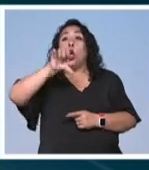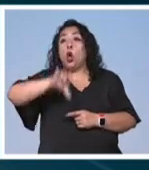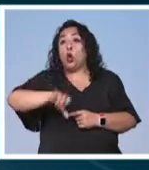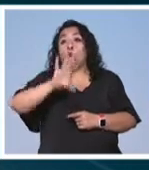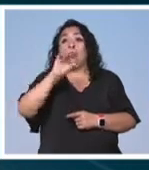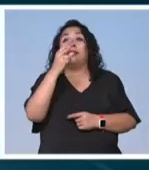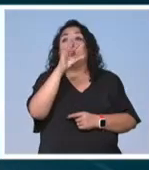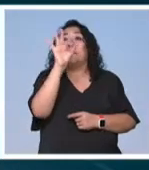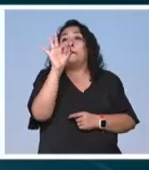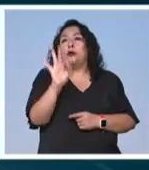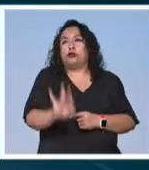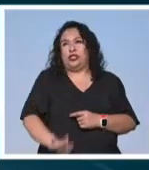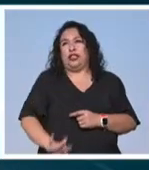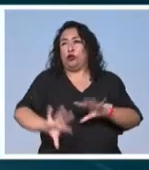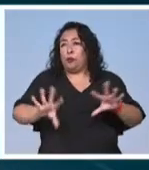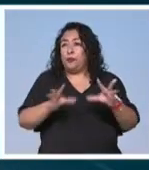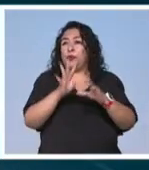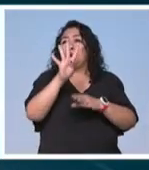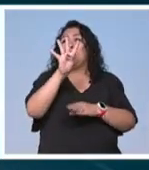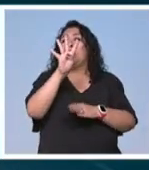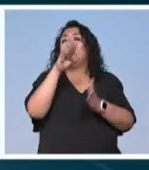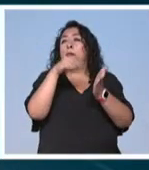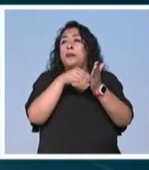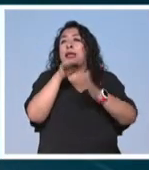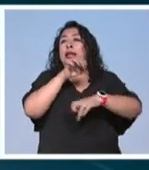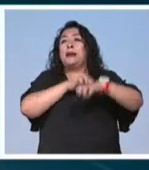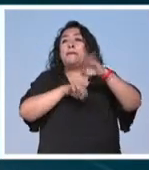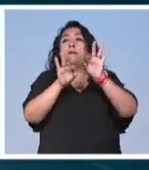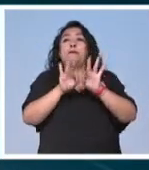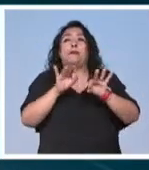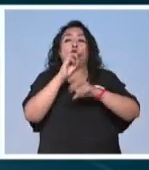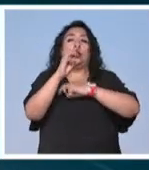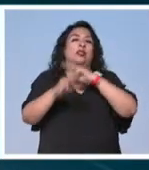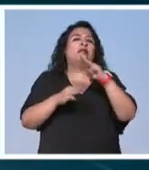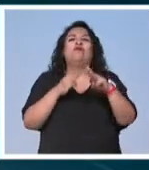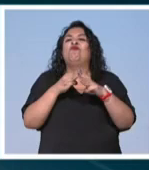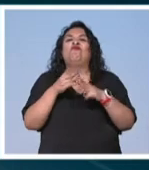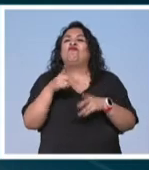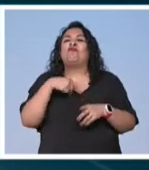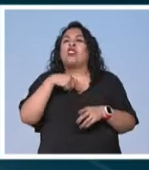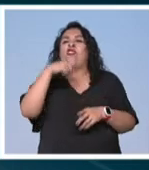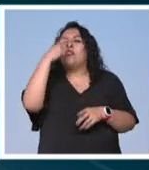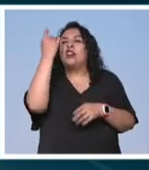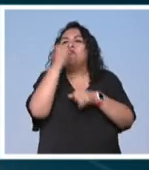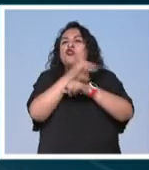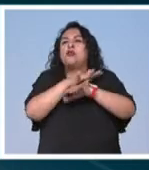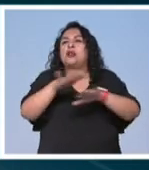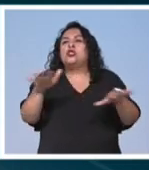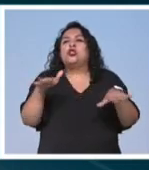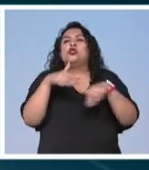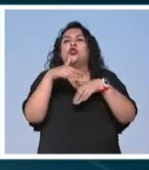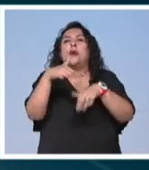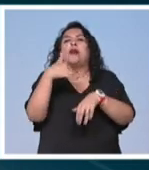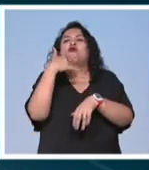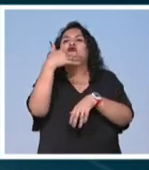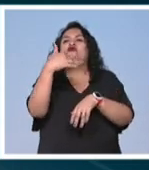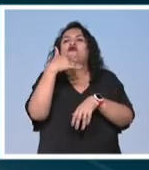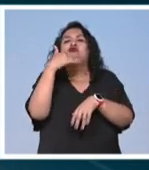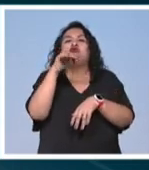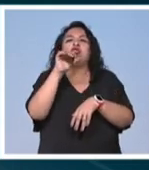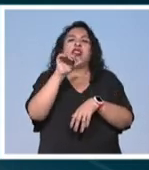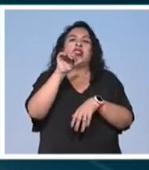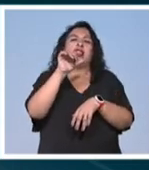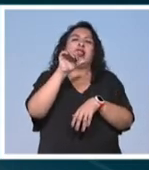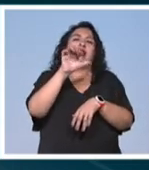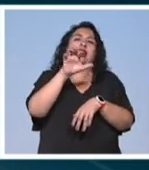42% de las 4.000 empresas más importantes del mundo no facilitan datos sobre las emisiones del carbono de alcance